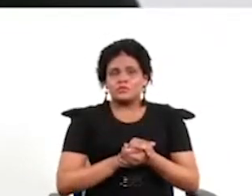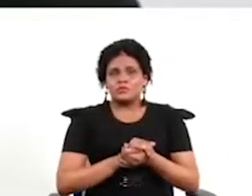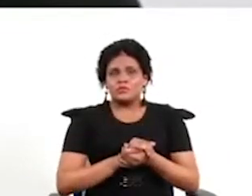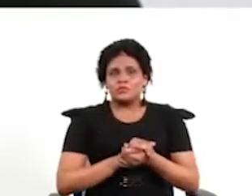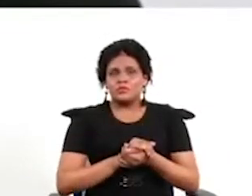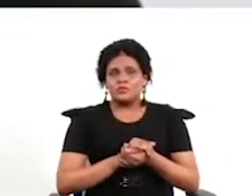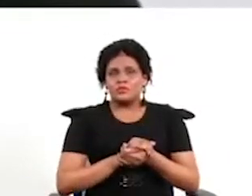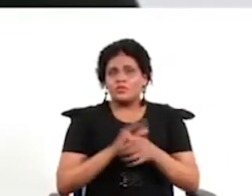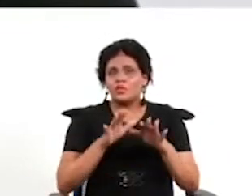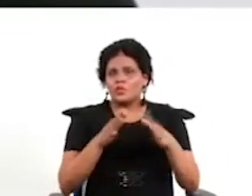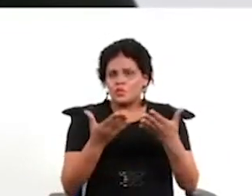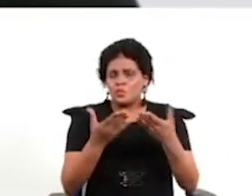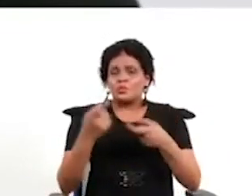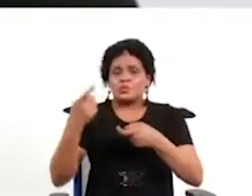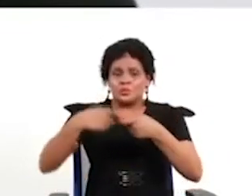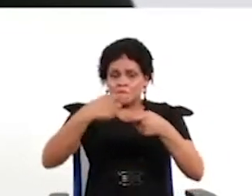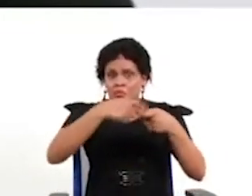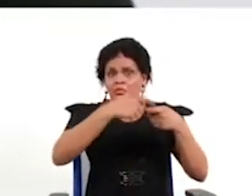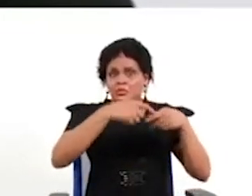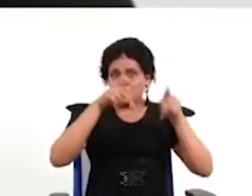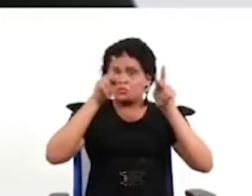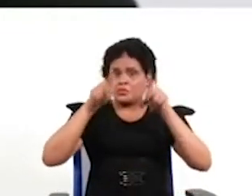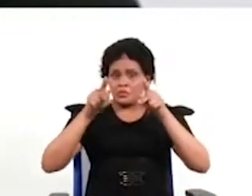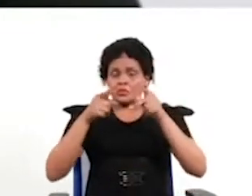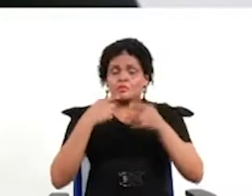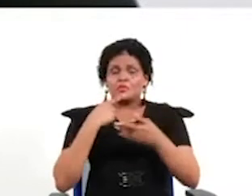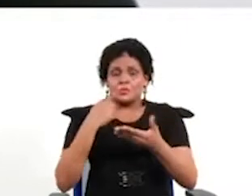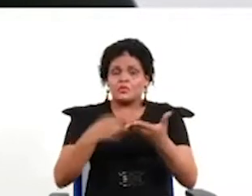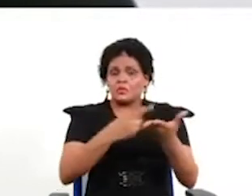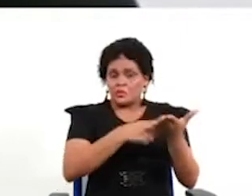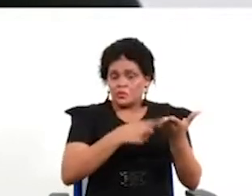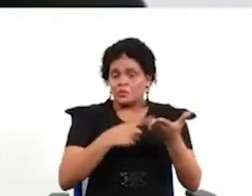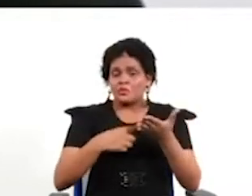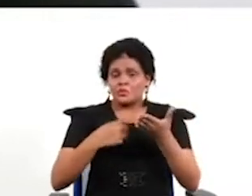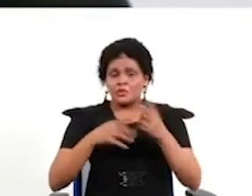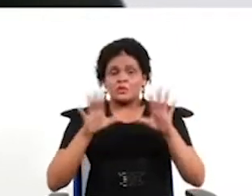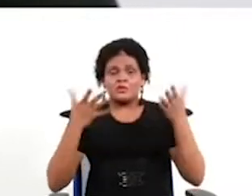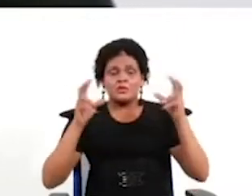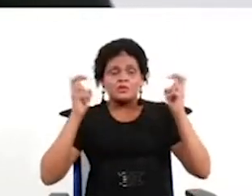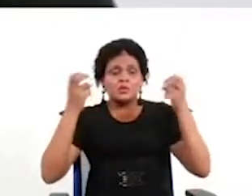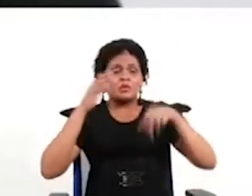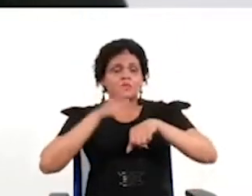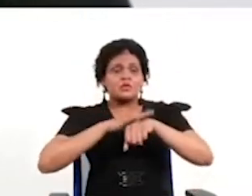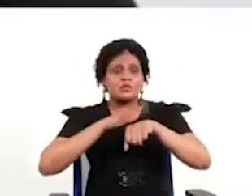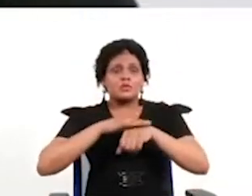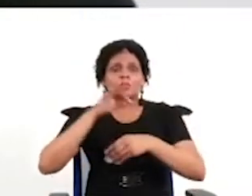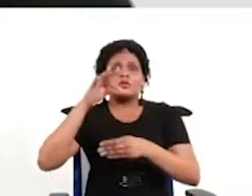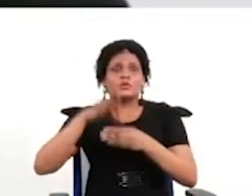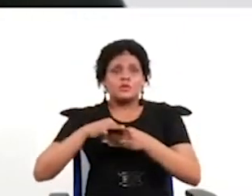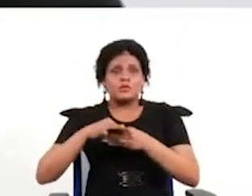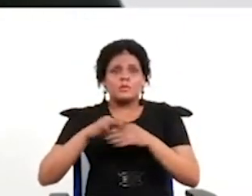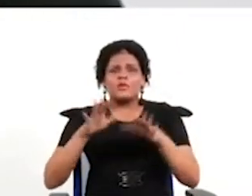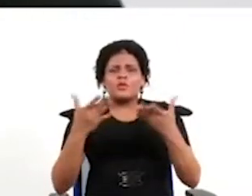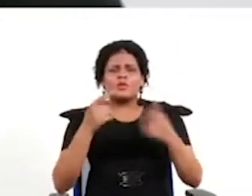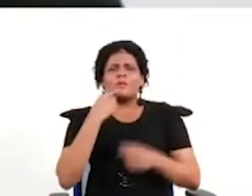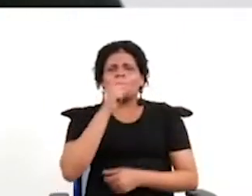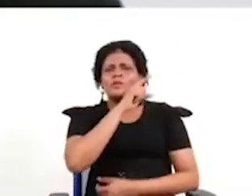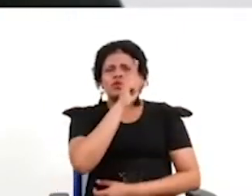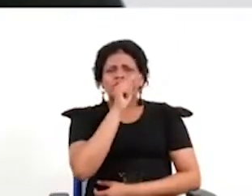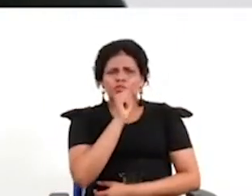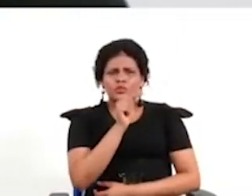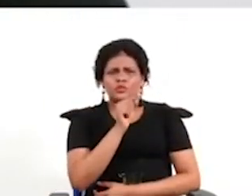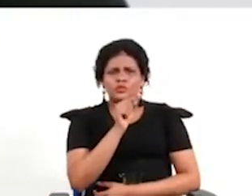con la participación ciudadana a la hora de discutir nuestro sistema electoral. Pero la pregunta viene más al punto